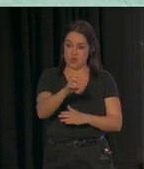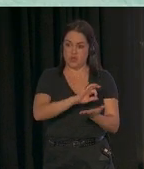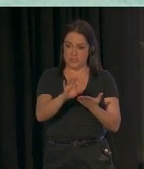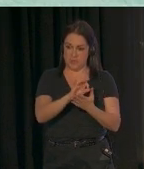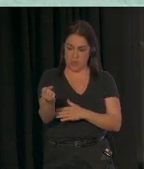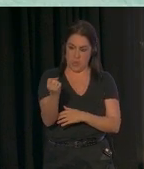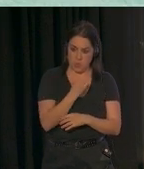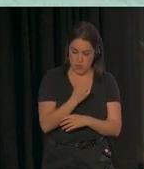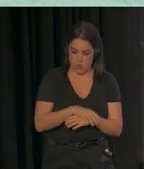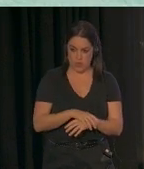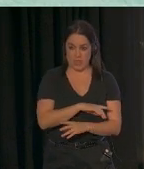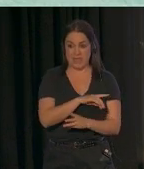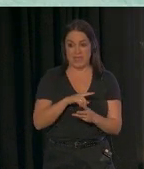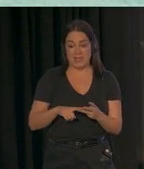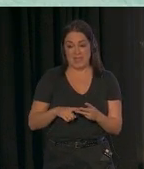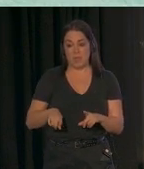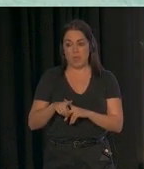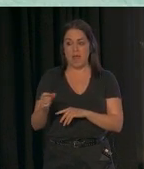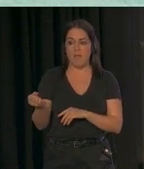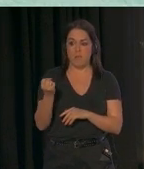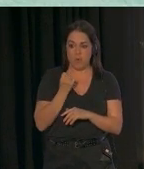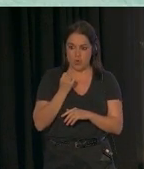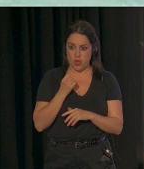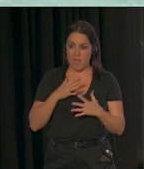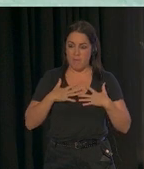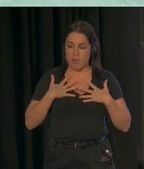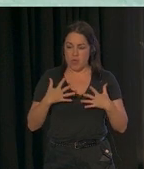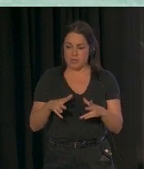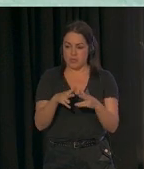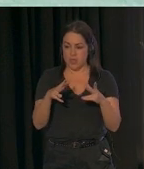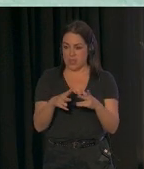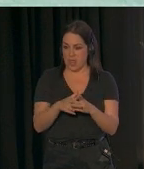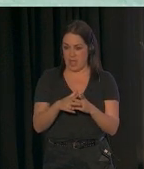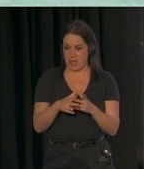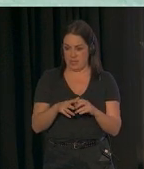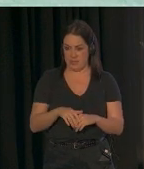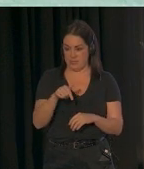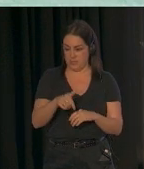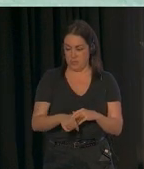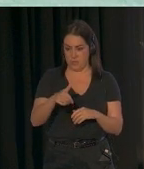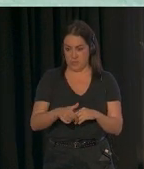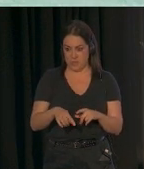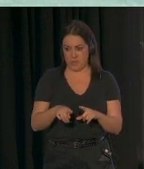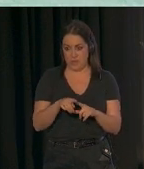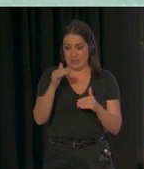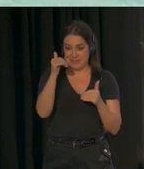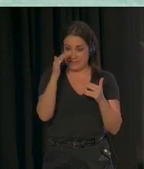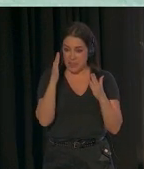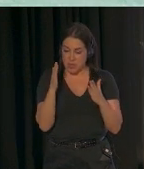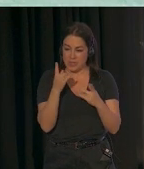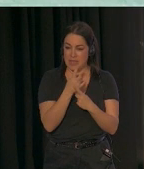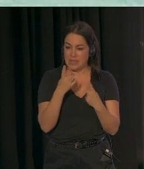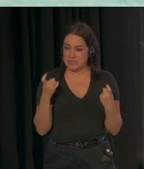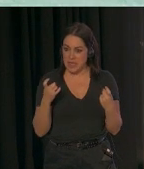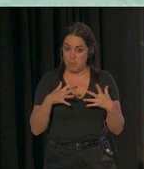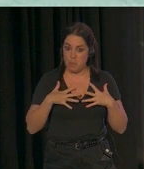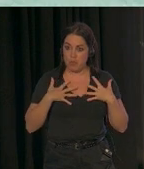Y lo que es muy importante, proporciona apoyo emocional y social. Y realmente presta mucha atención a las necesidades emocionales de